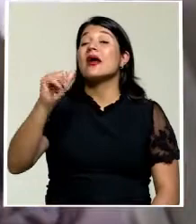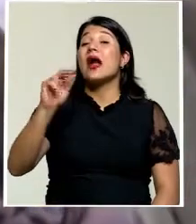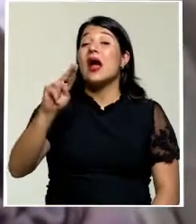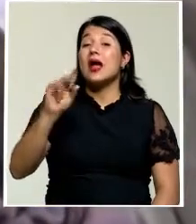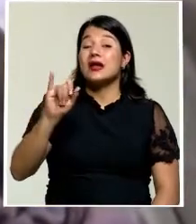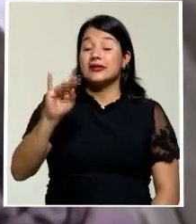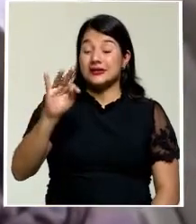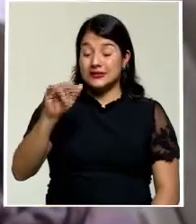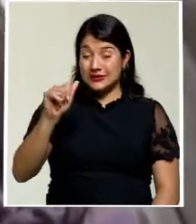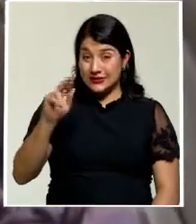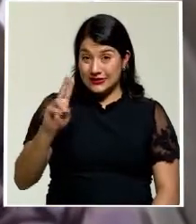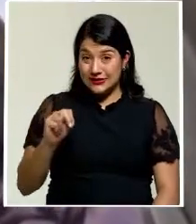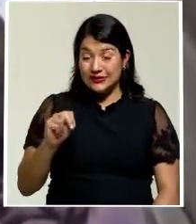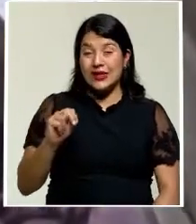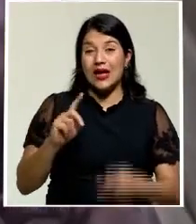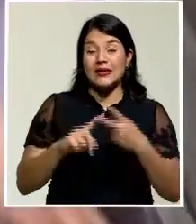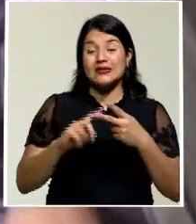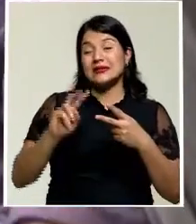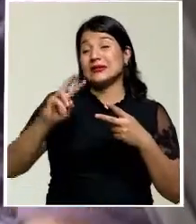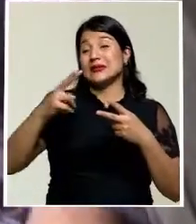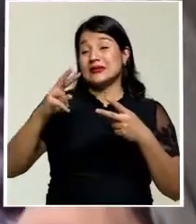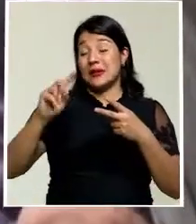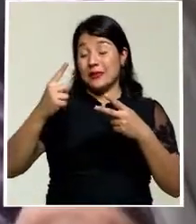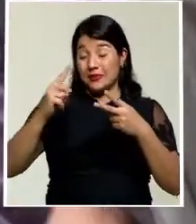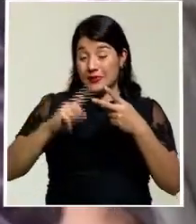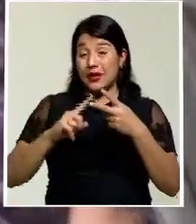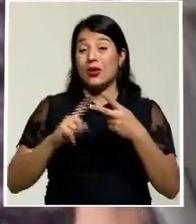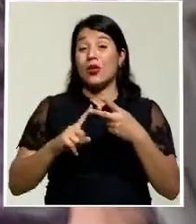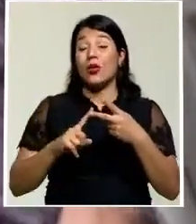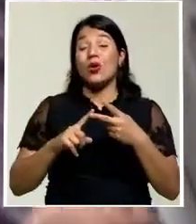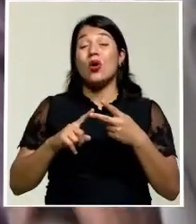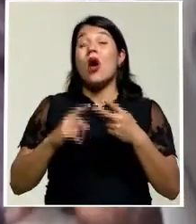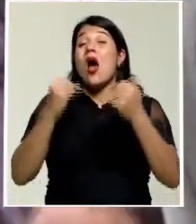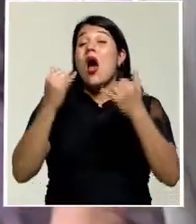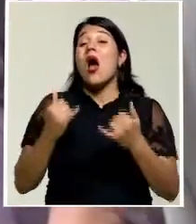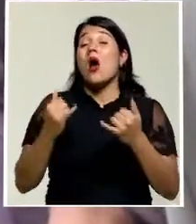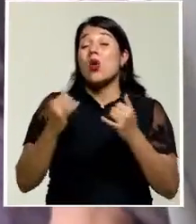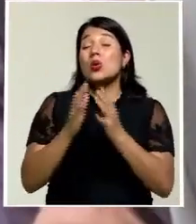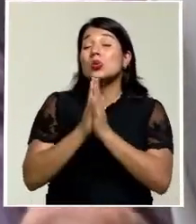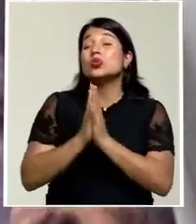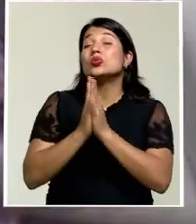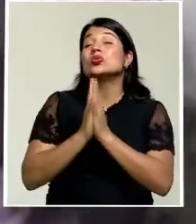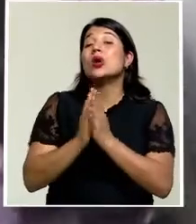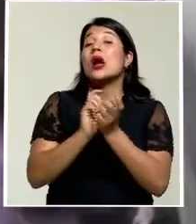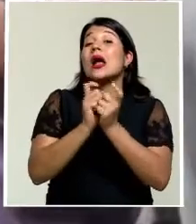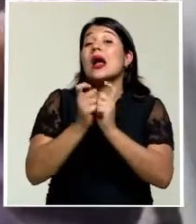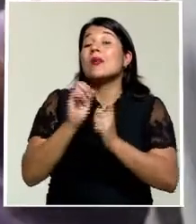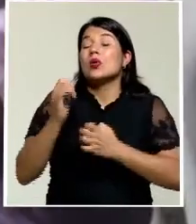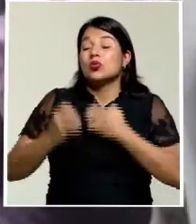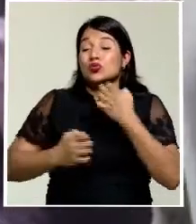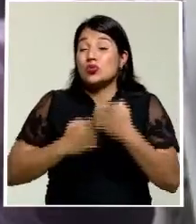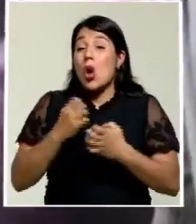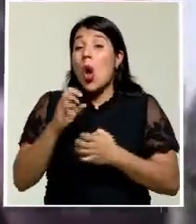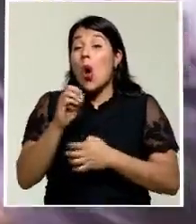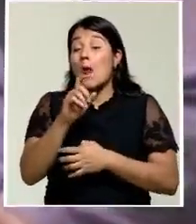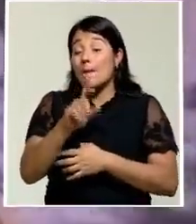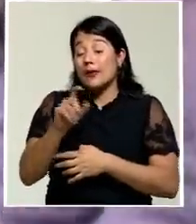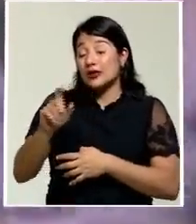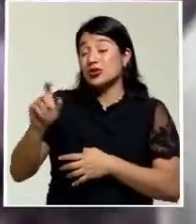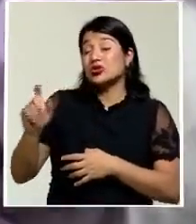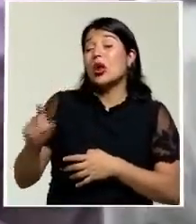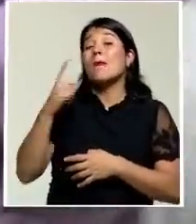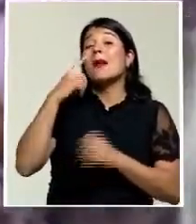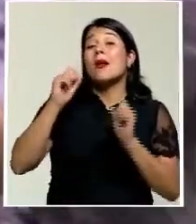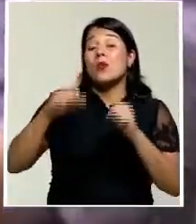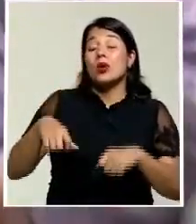se triplicó tras el retorno de los talibanes al poder. El opio se transforma en heroína en el país o en los vecinos Pakistán e Irán para luego